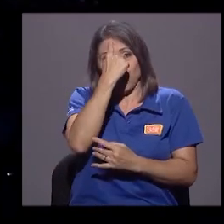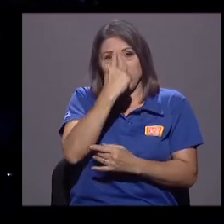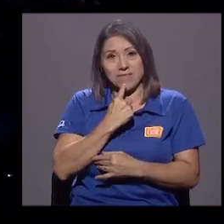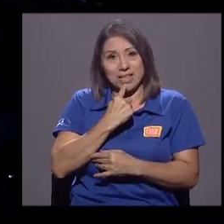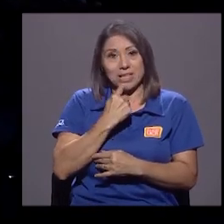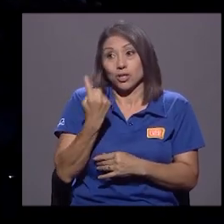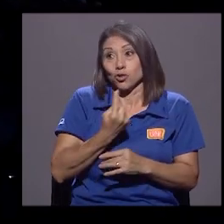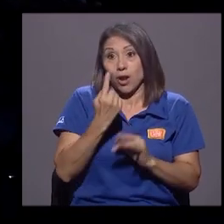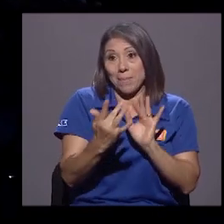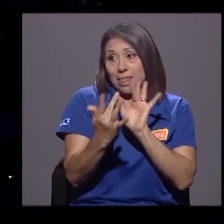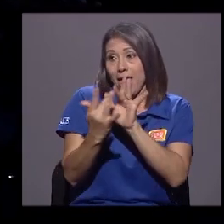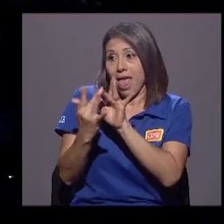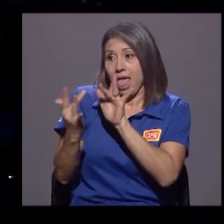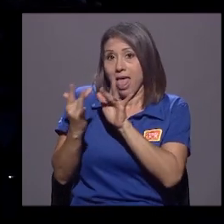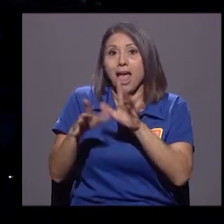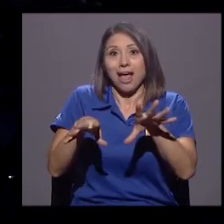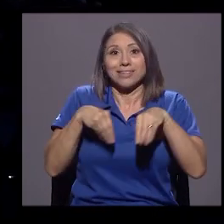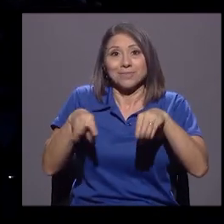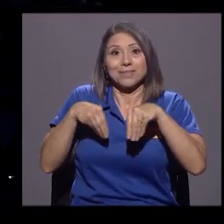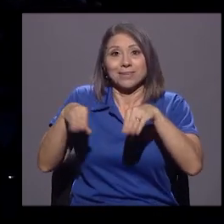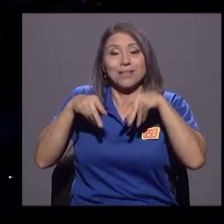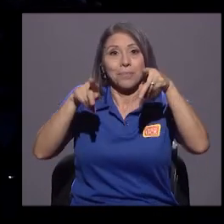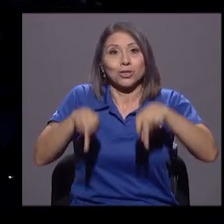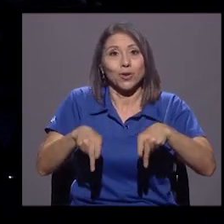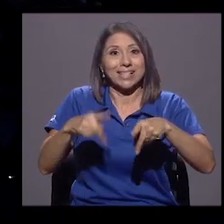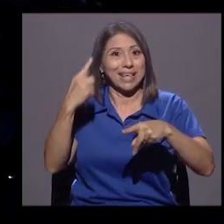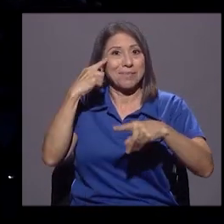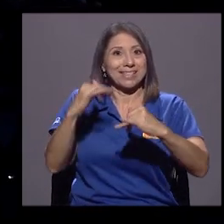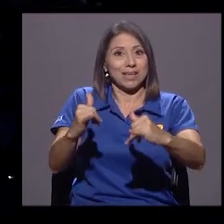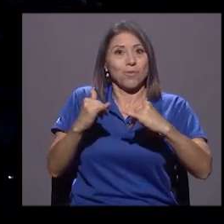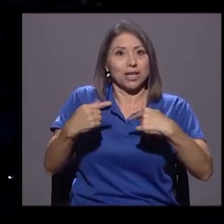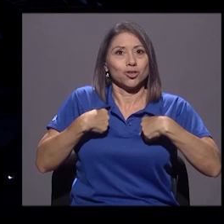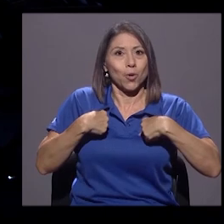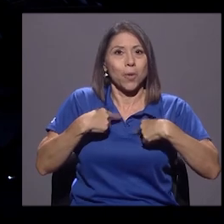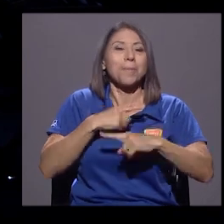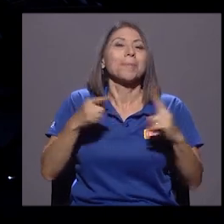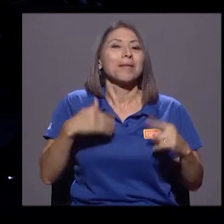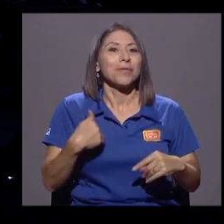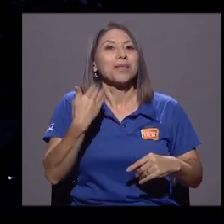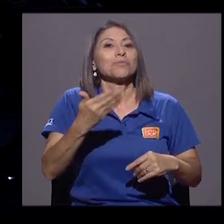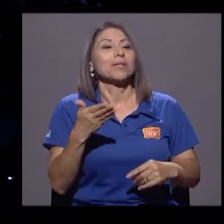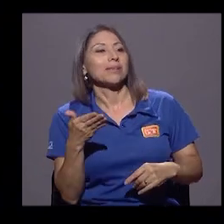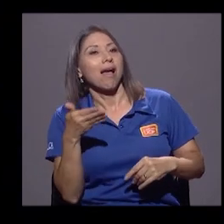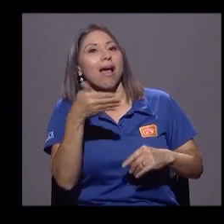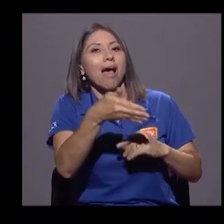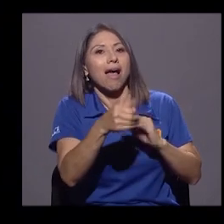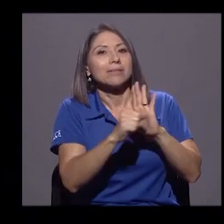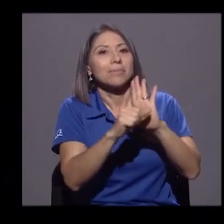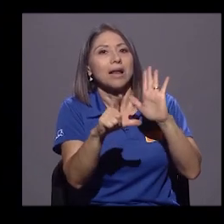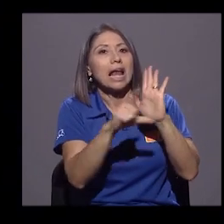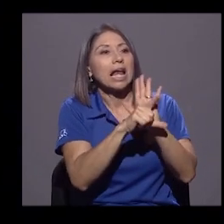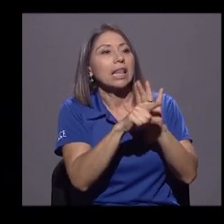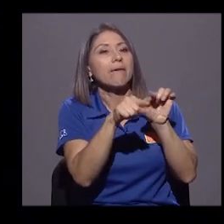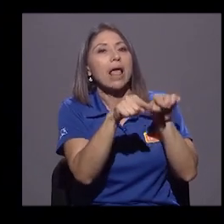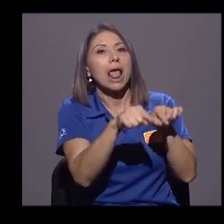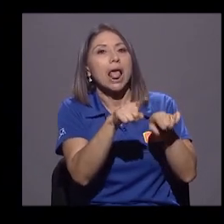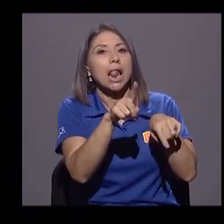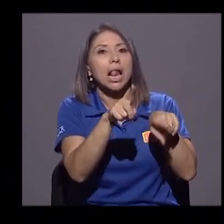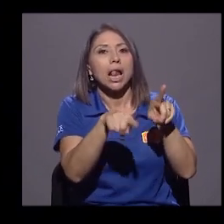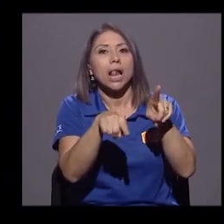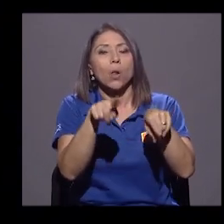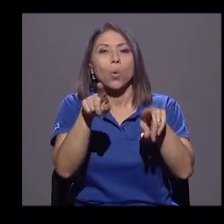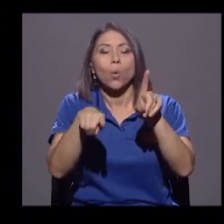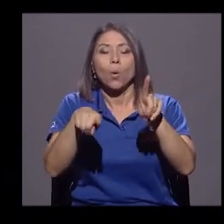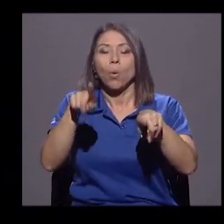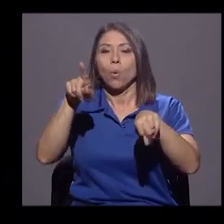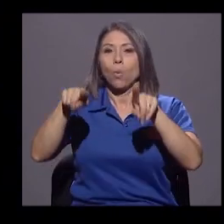personas que piensan como yo, luego igual voy a tener que ir a la Asamblea Legislativa y me voy a encontrar con una diversidad muchísimo